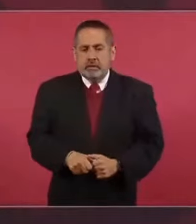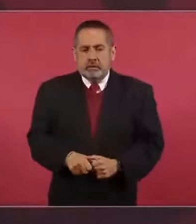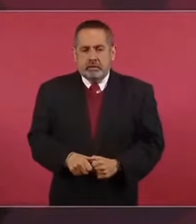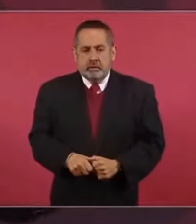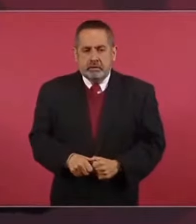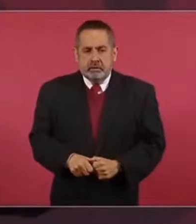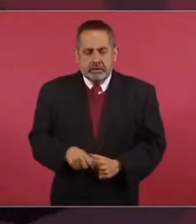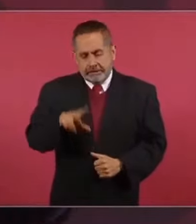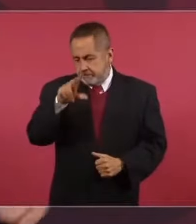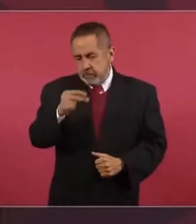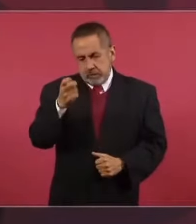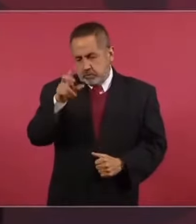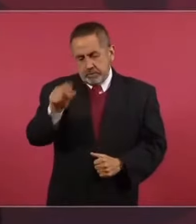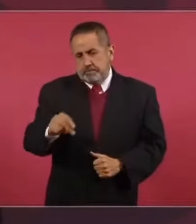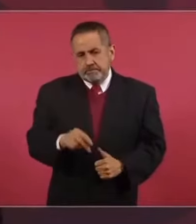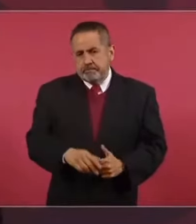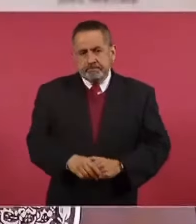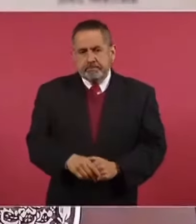Eso no.